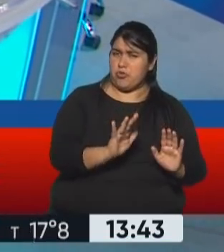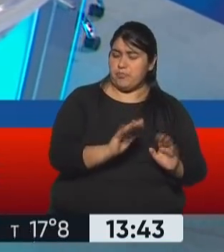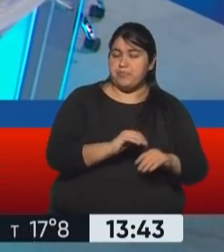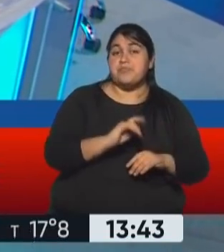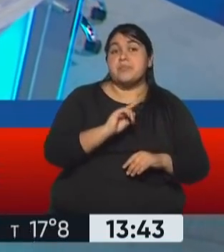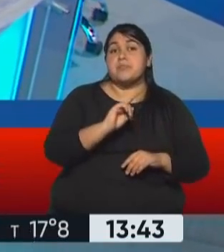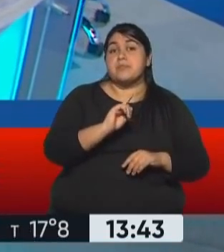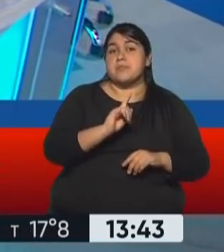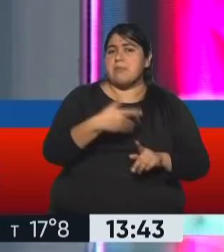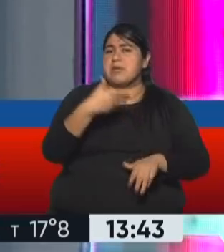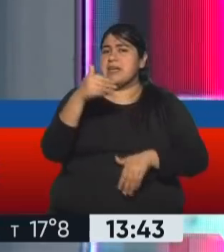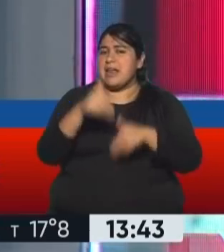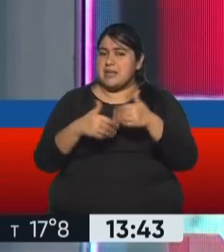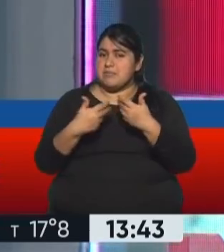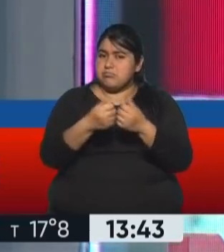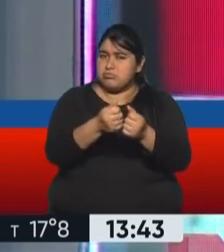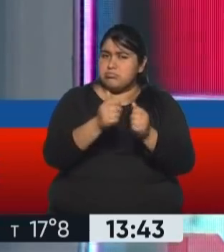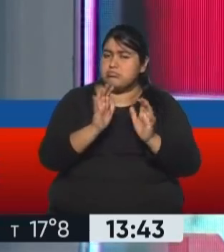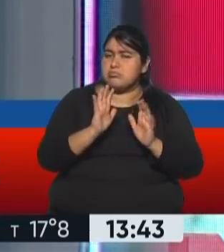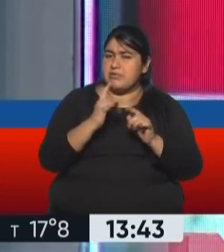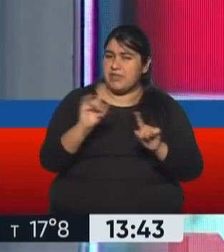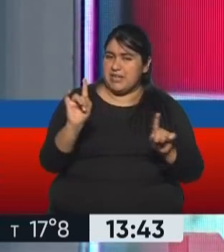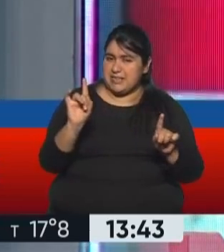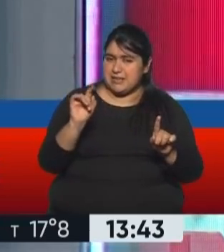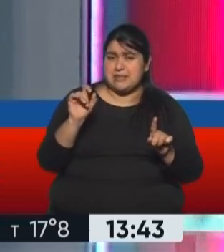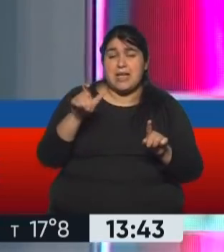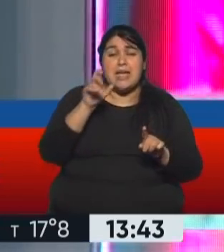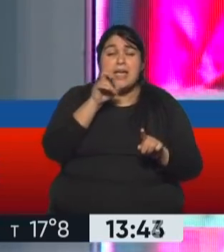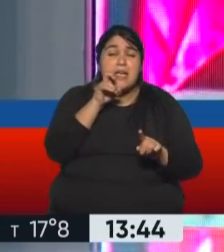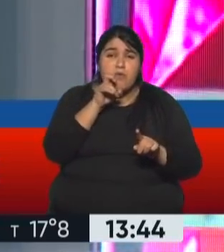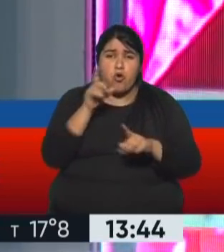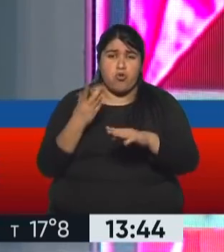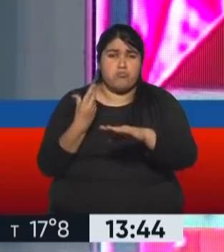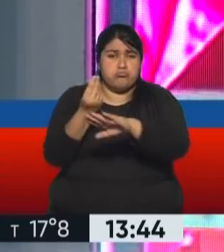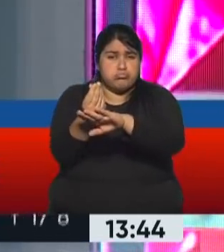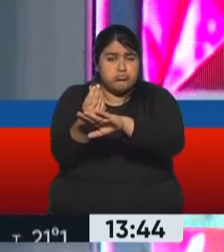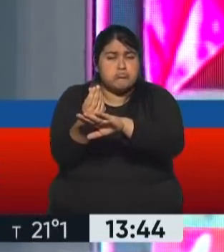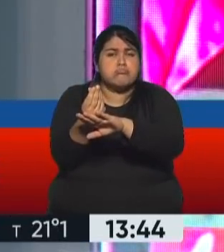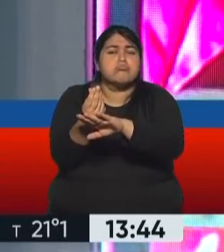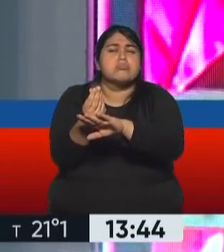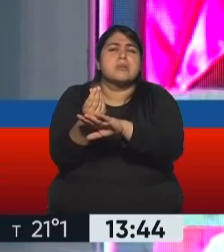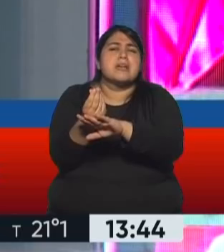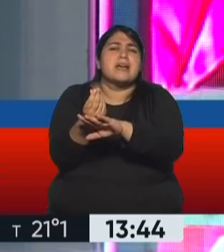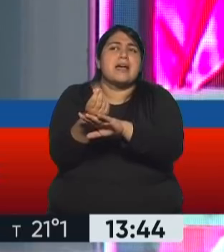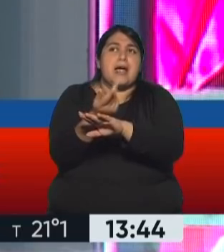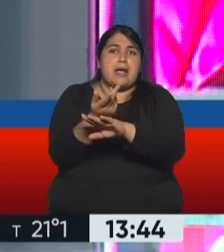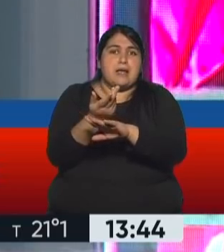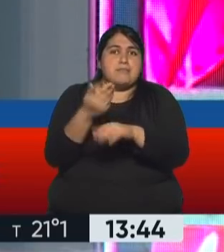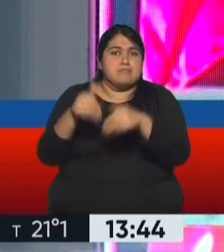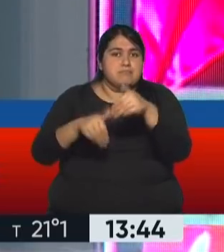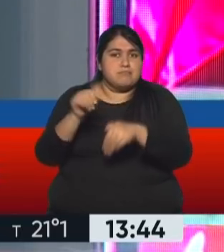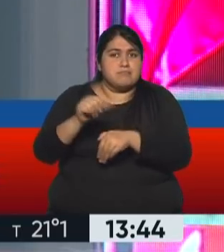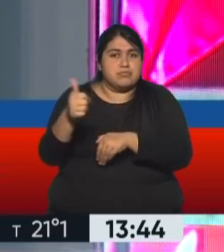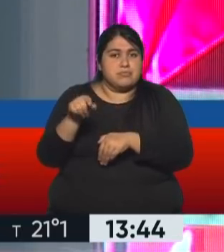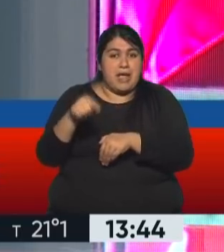apoyo electoral diferente. luego Morales llega muy fuerte, muy consolidado en la cantidad de porcentaje electoral. Acá